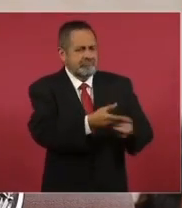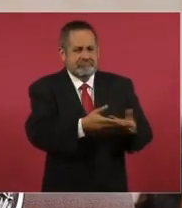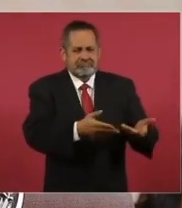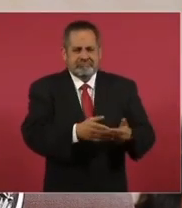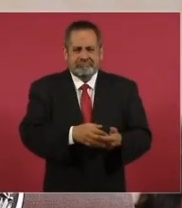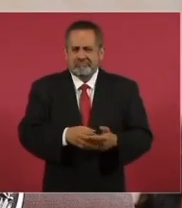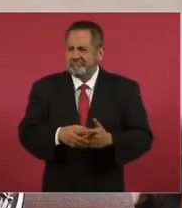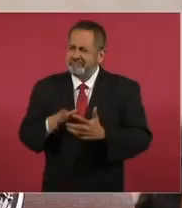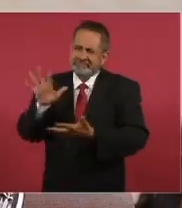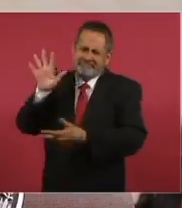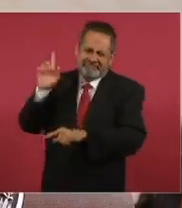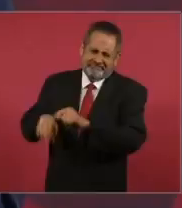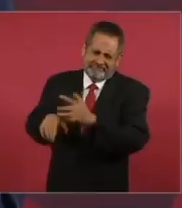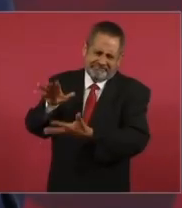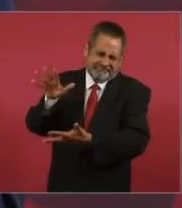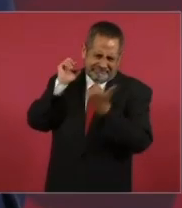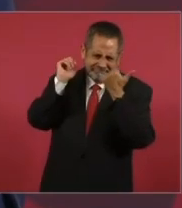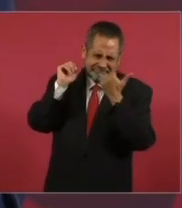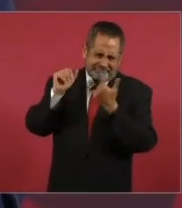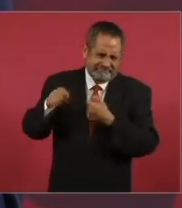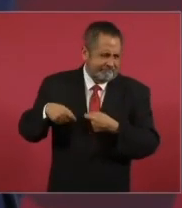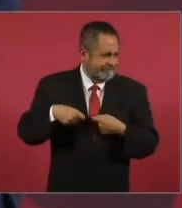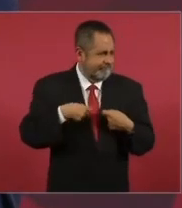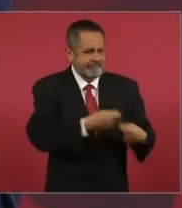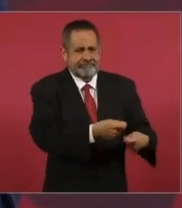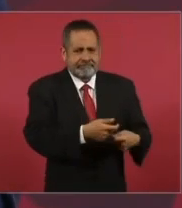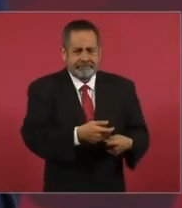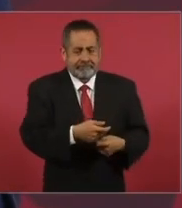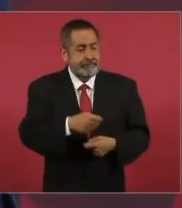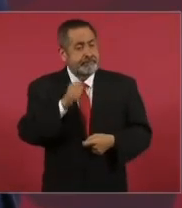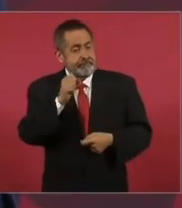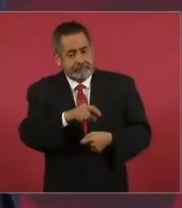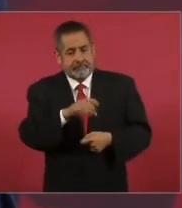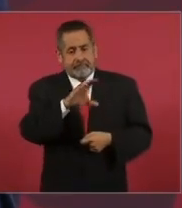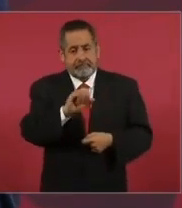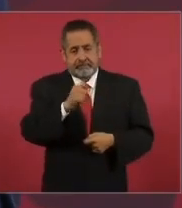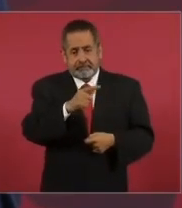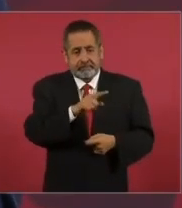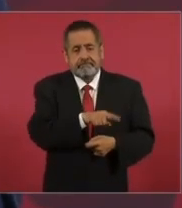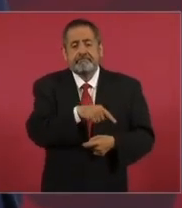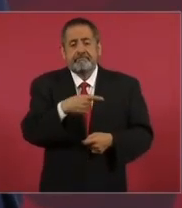saqueo en su gobierno y en el de Zedillo.